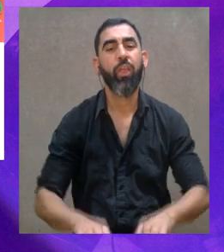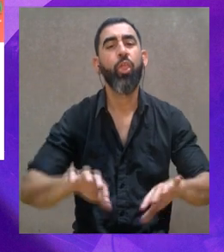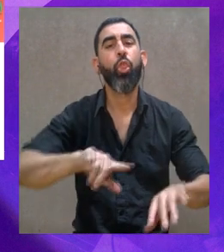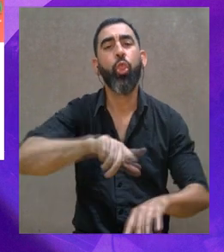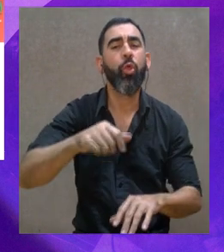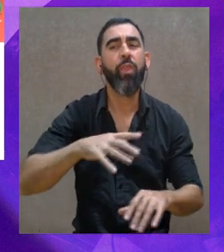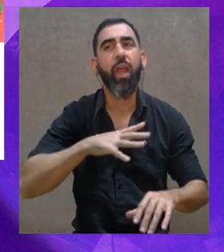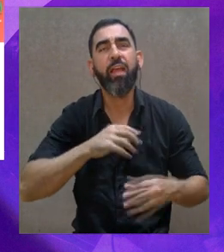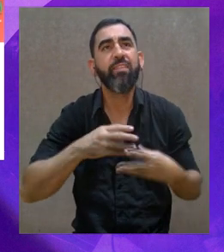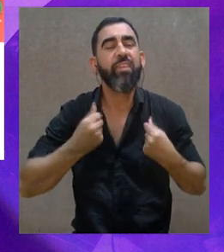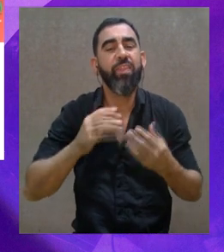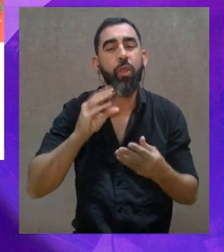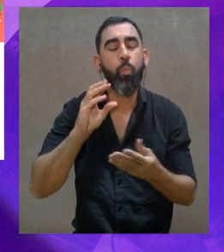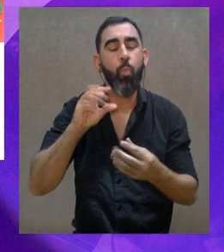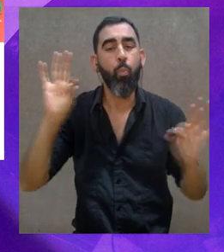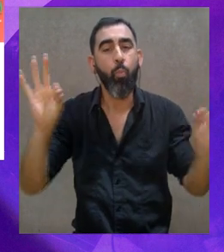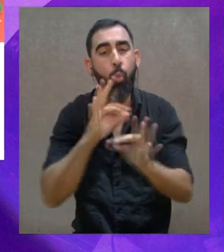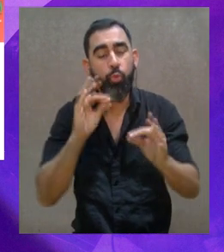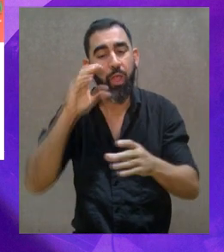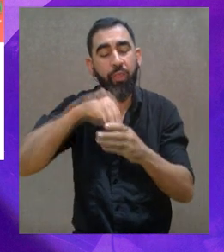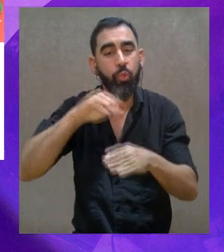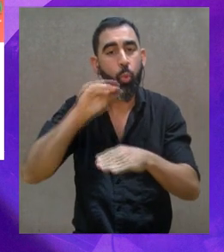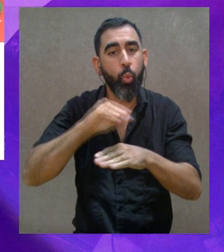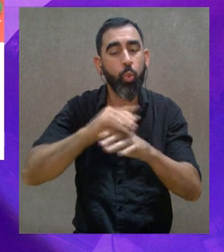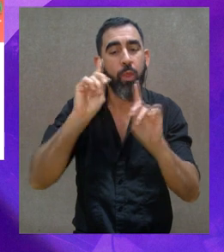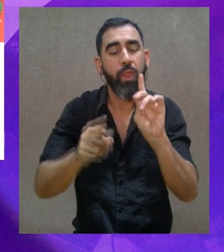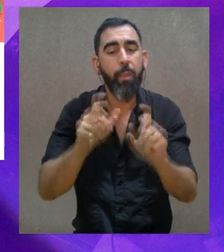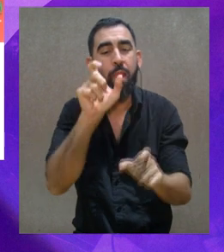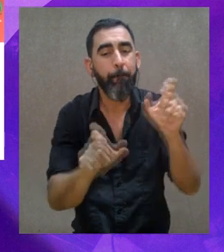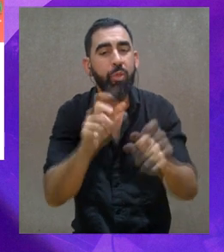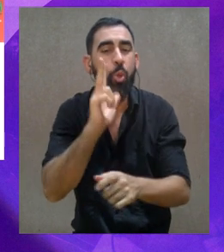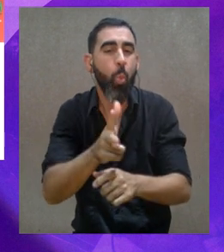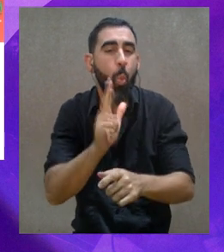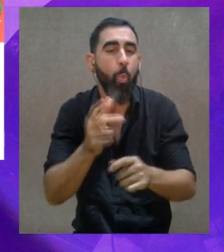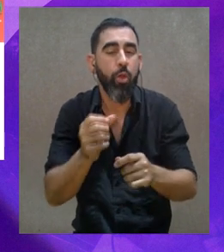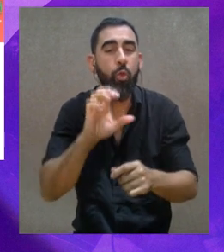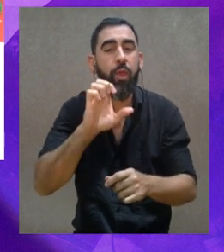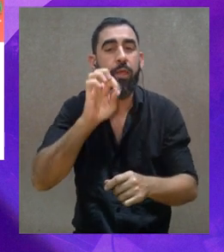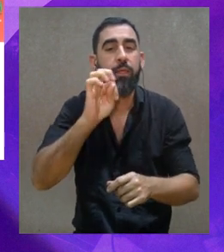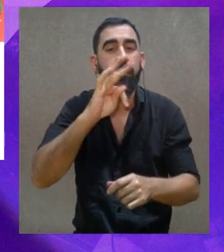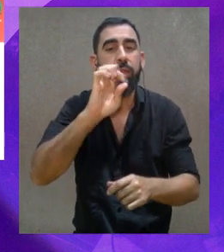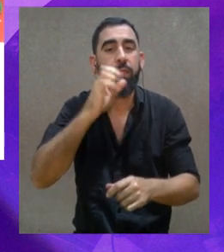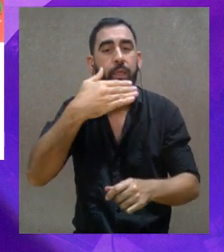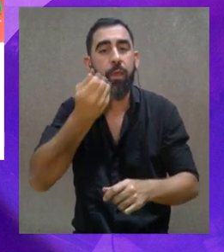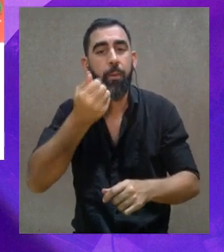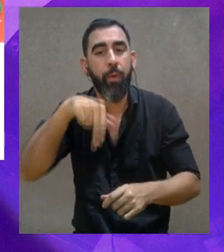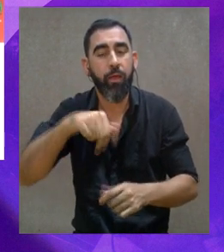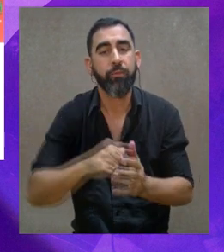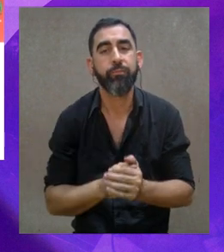¿Qué lugar tiene la música en las culturas y en los seres humanos? Esteban, voy con tu respuesta.